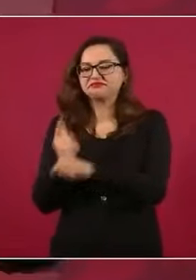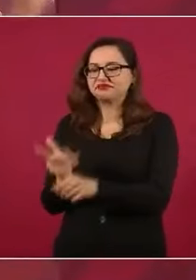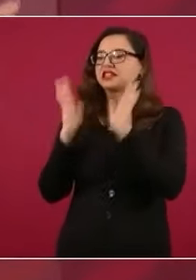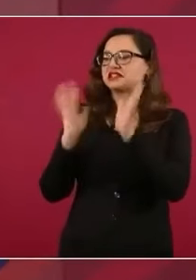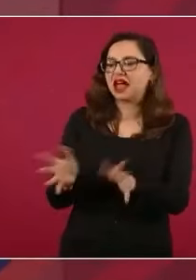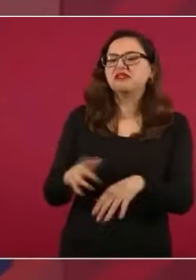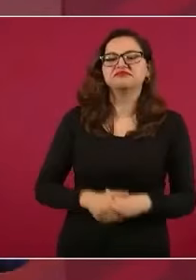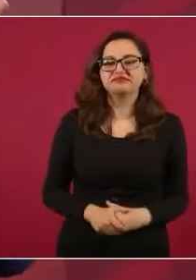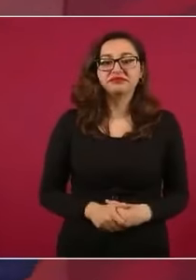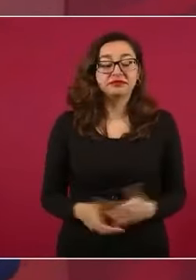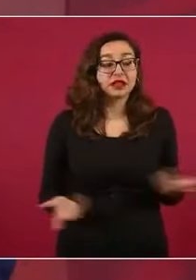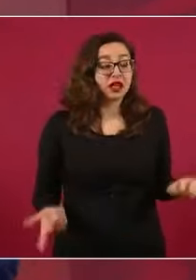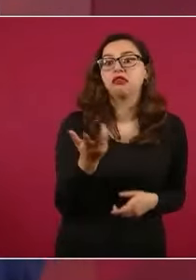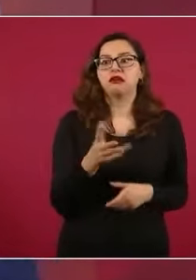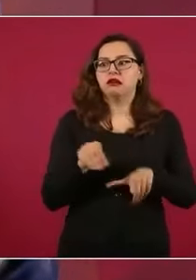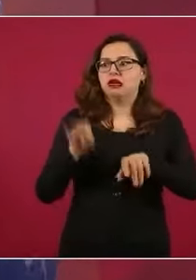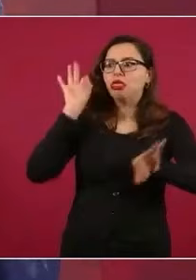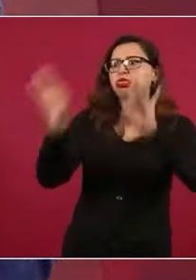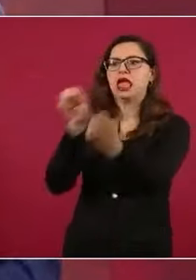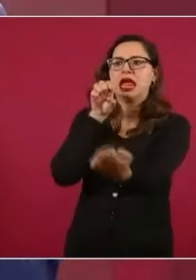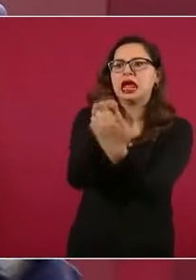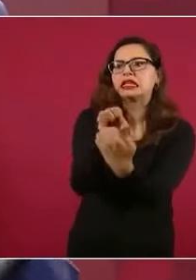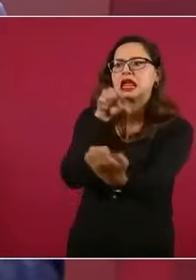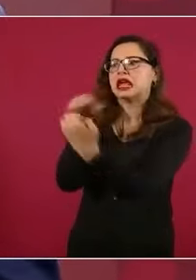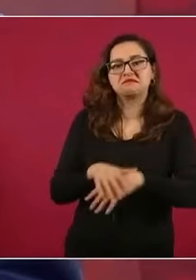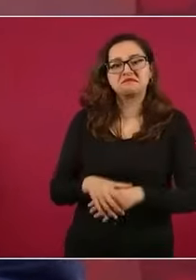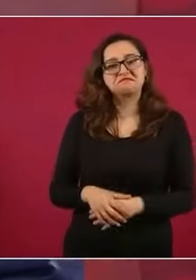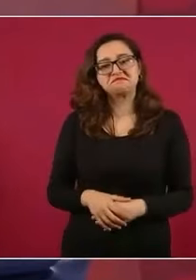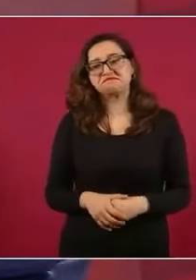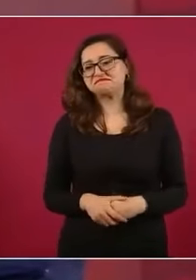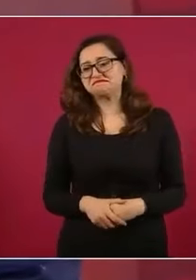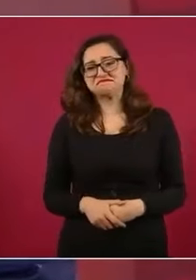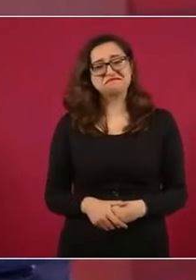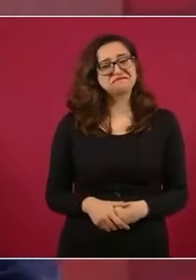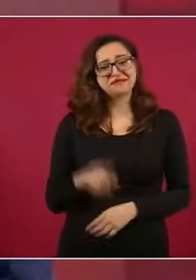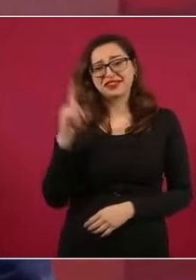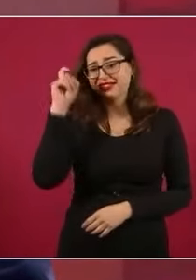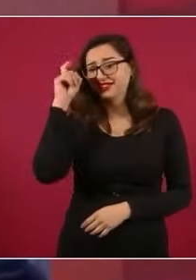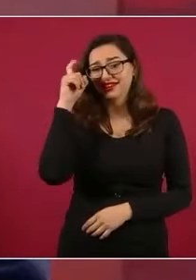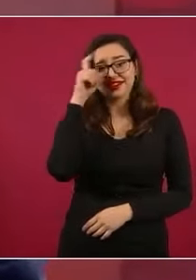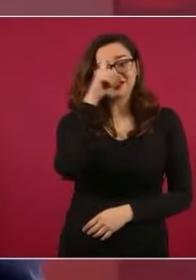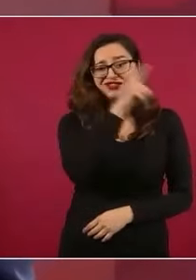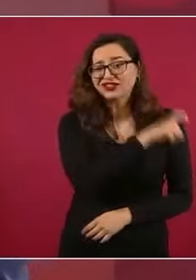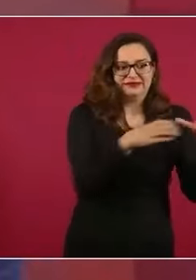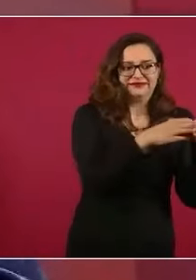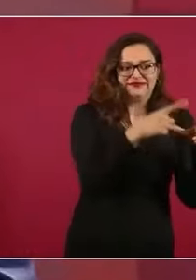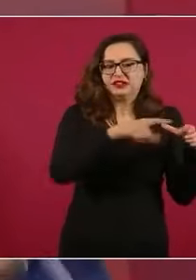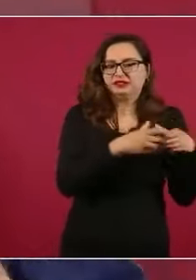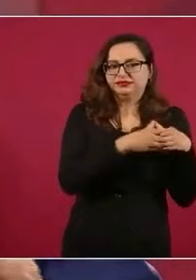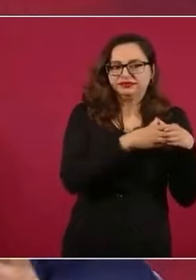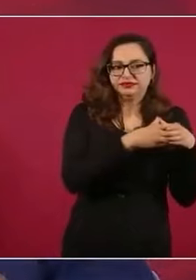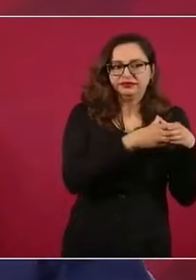medios de información convencionales influyan, manipulen y los poderosos que dominan los medios de información